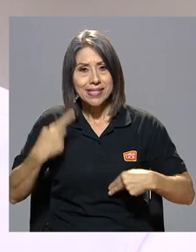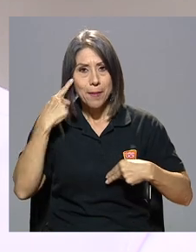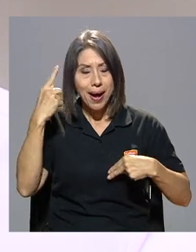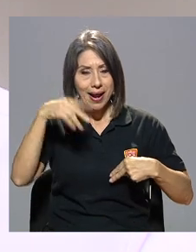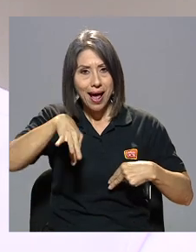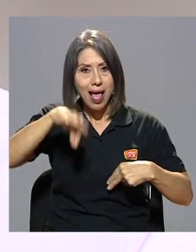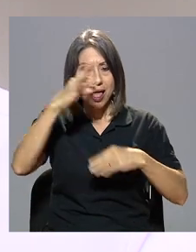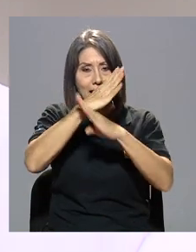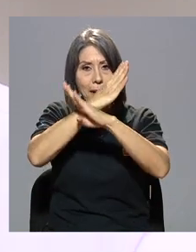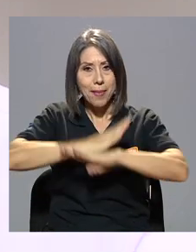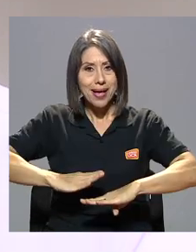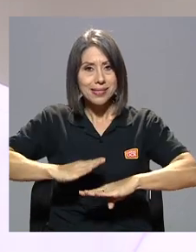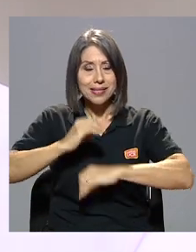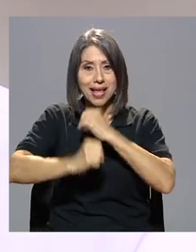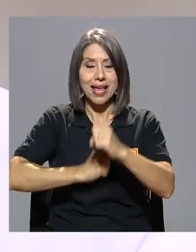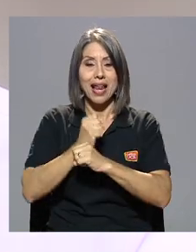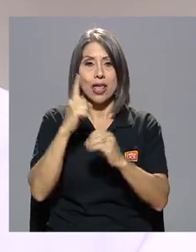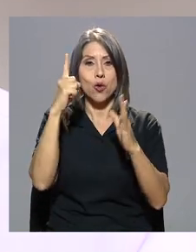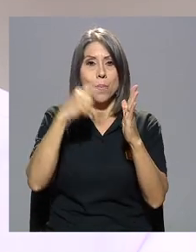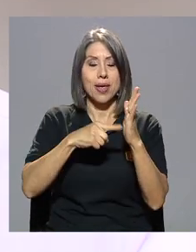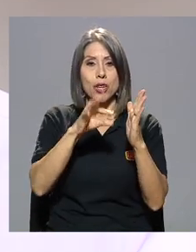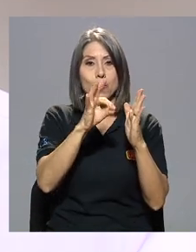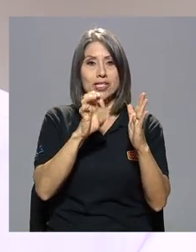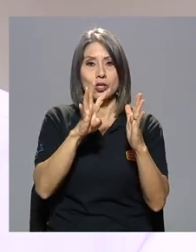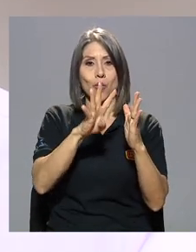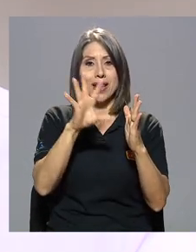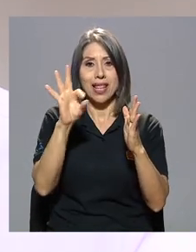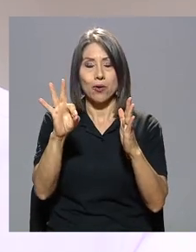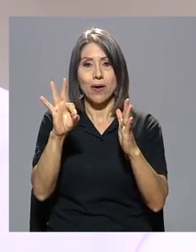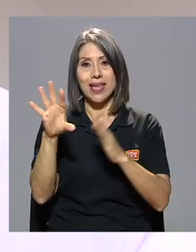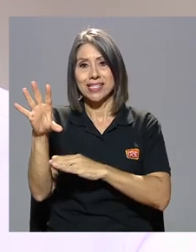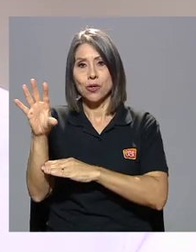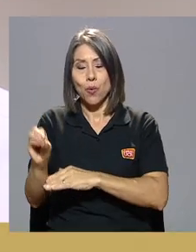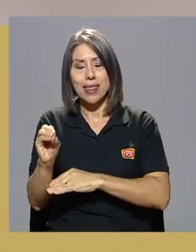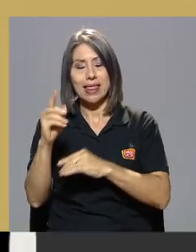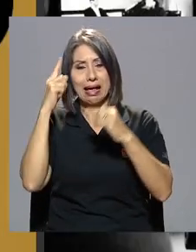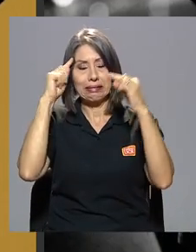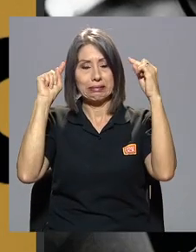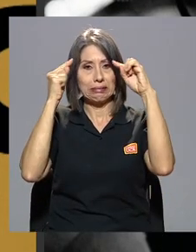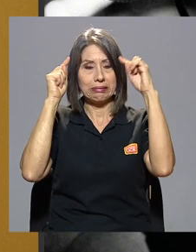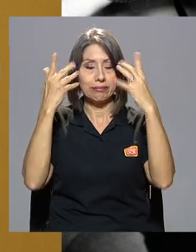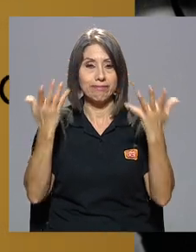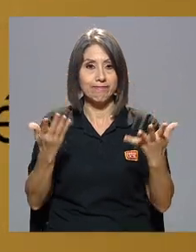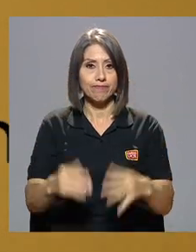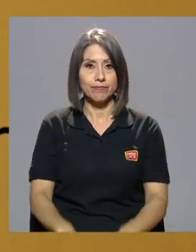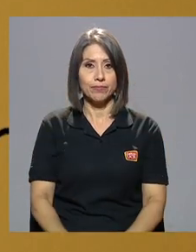acarrió en el 49 y en el 50 dolores de cabeza de cierta manera